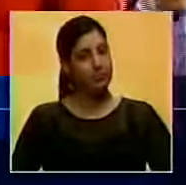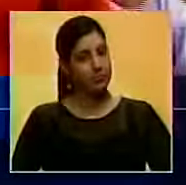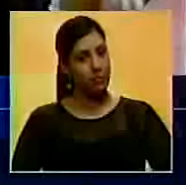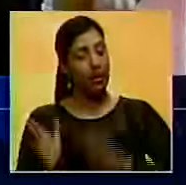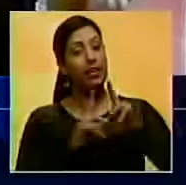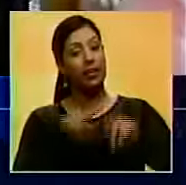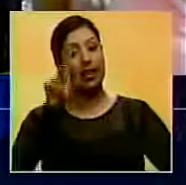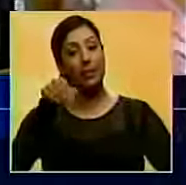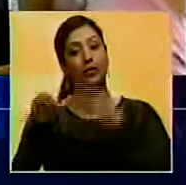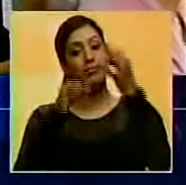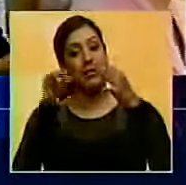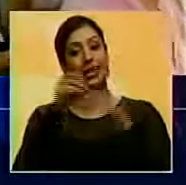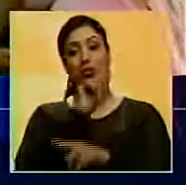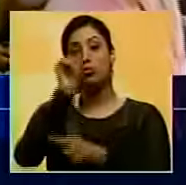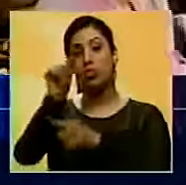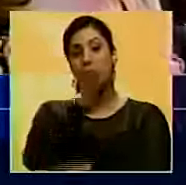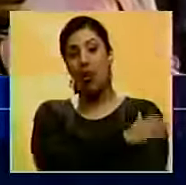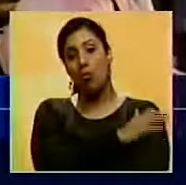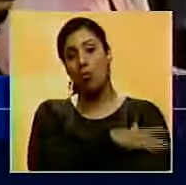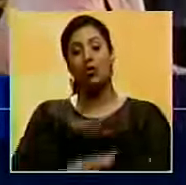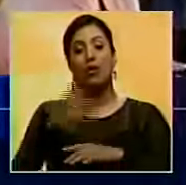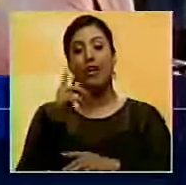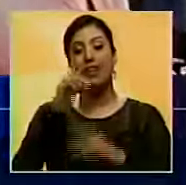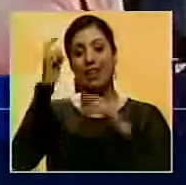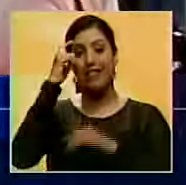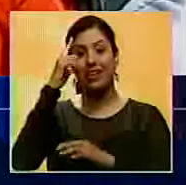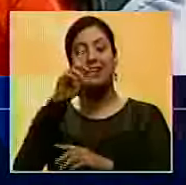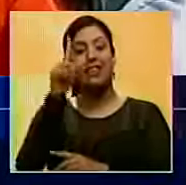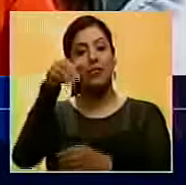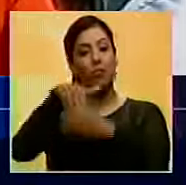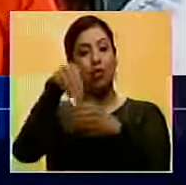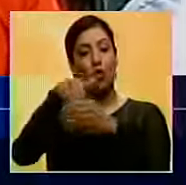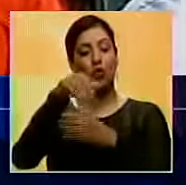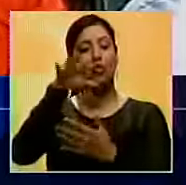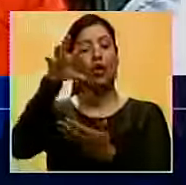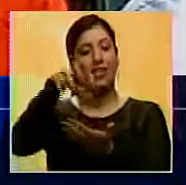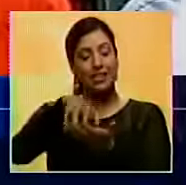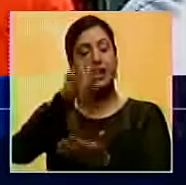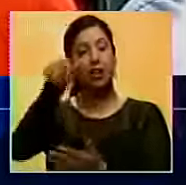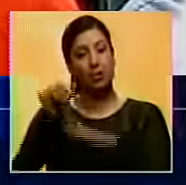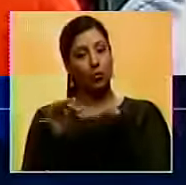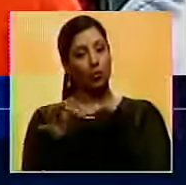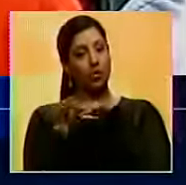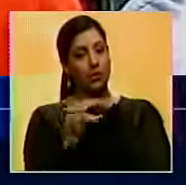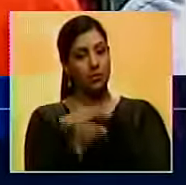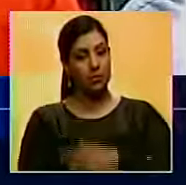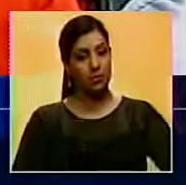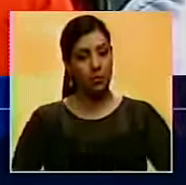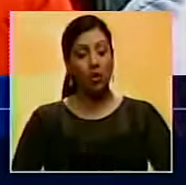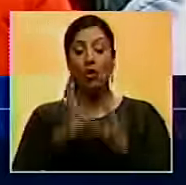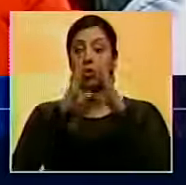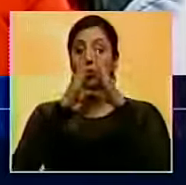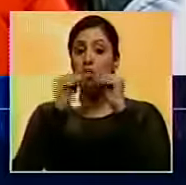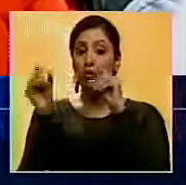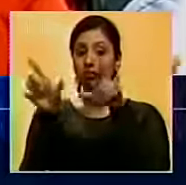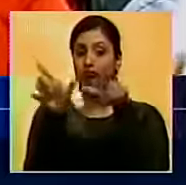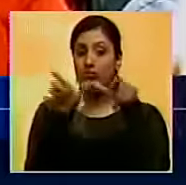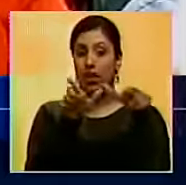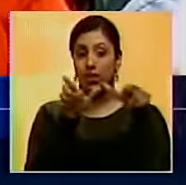También se refirió a la exigencia de la oposición de una fecha para las elecciones regionales y municipales. Todo está